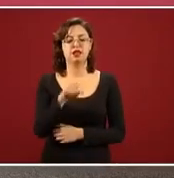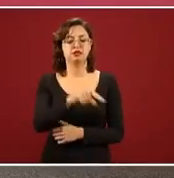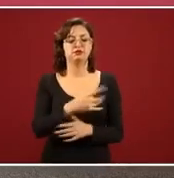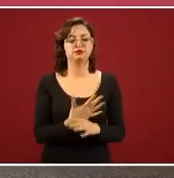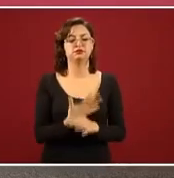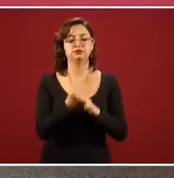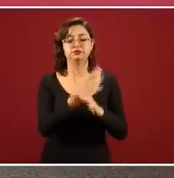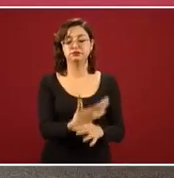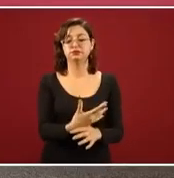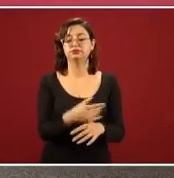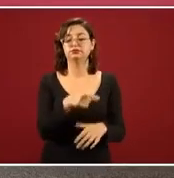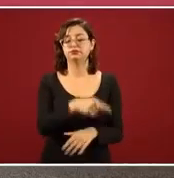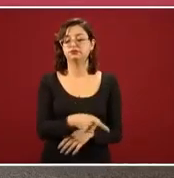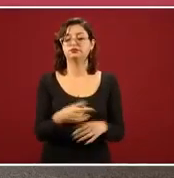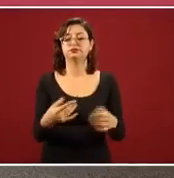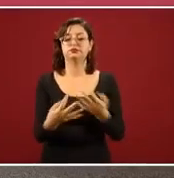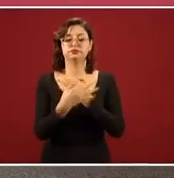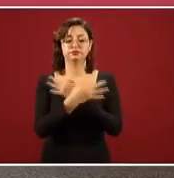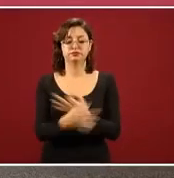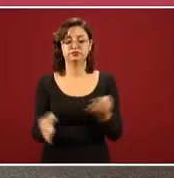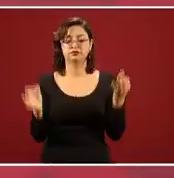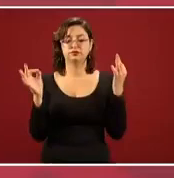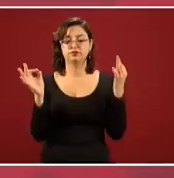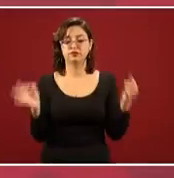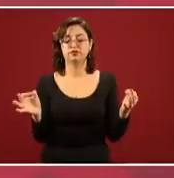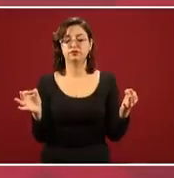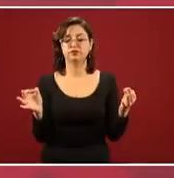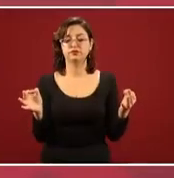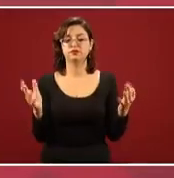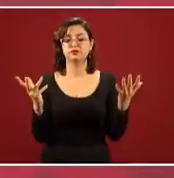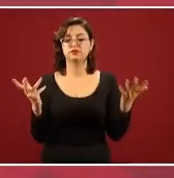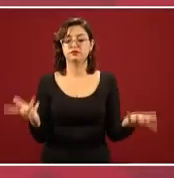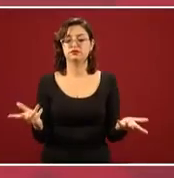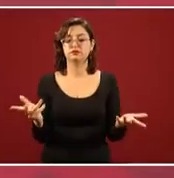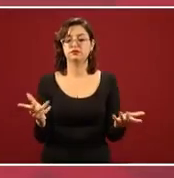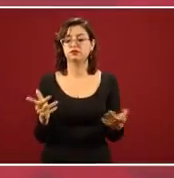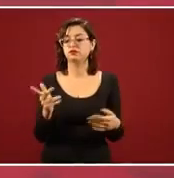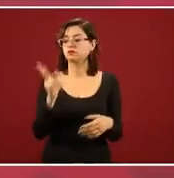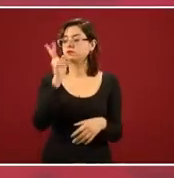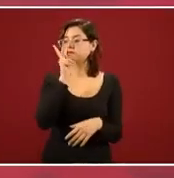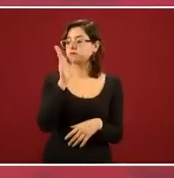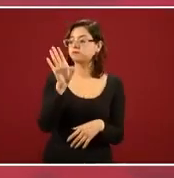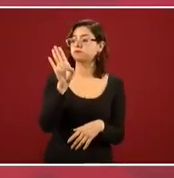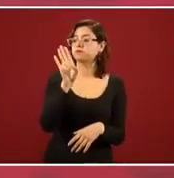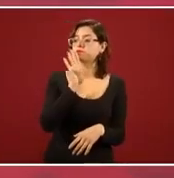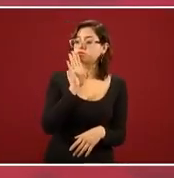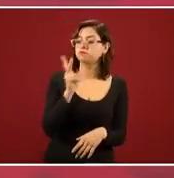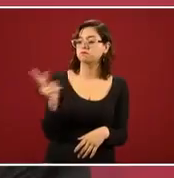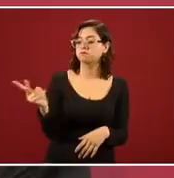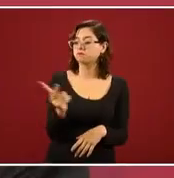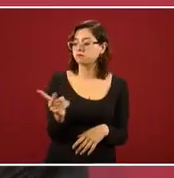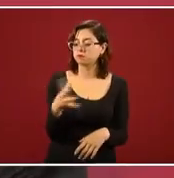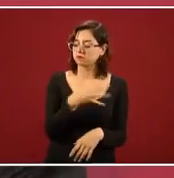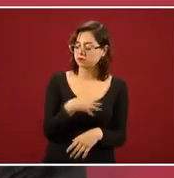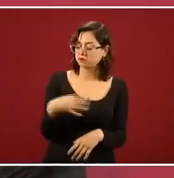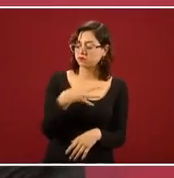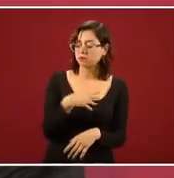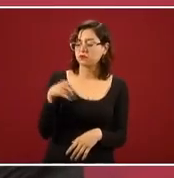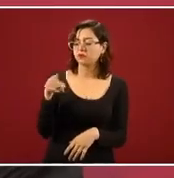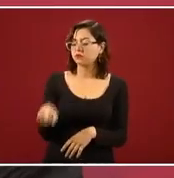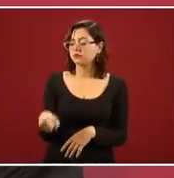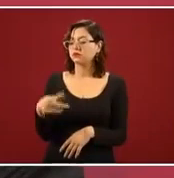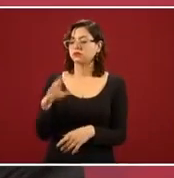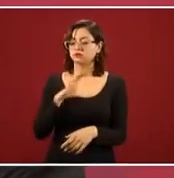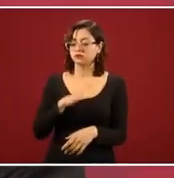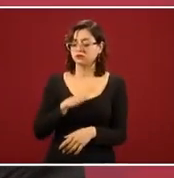ido del país, se habían refugiado